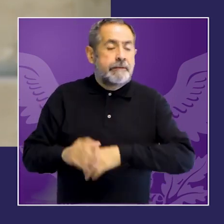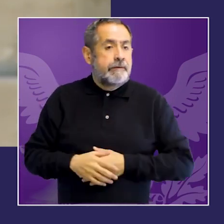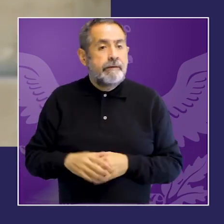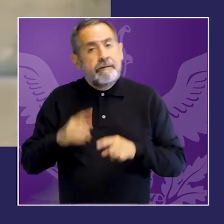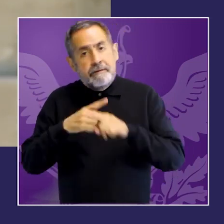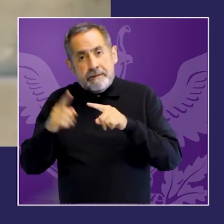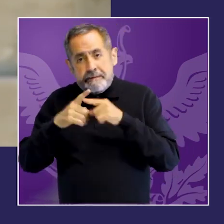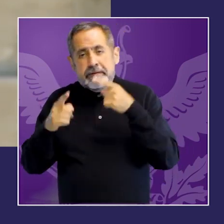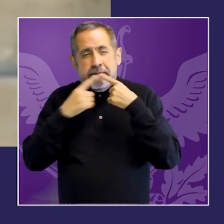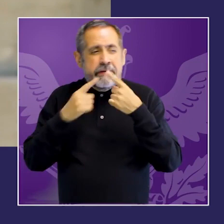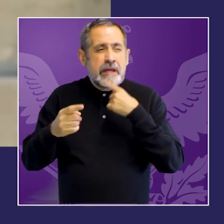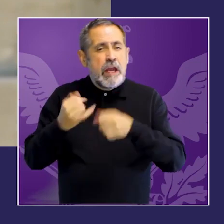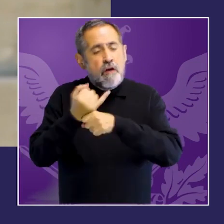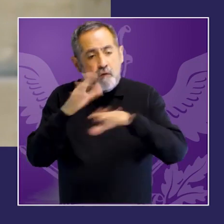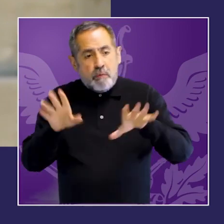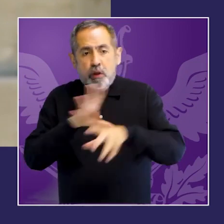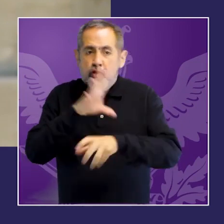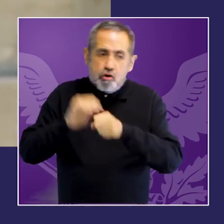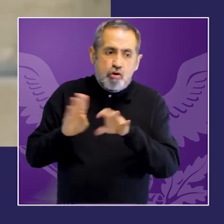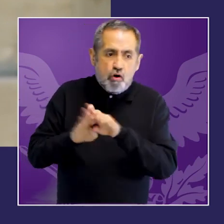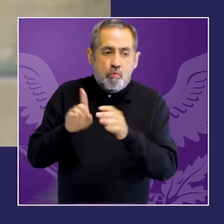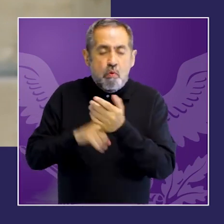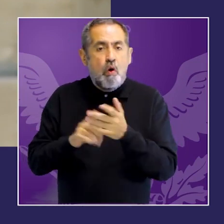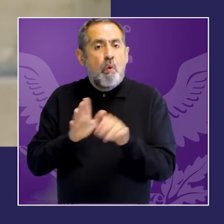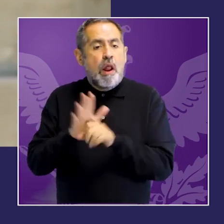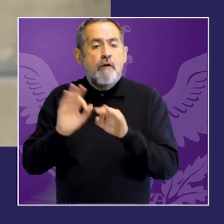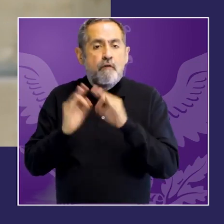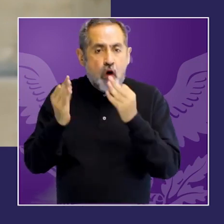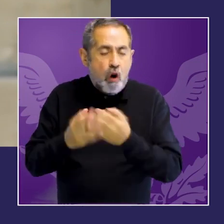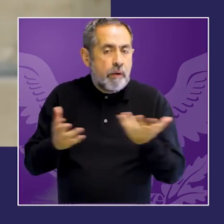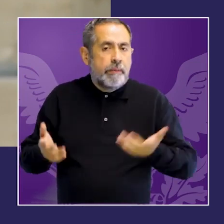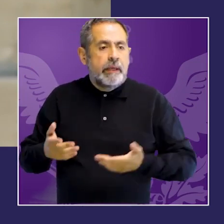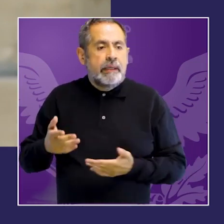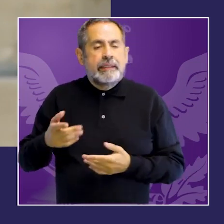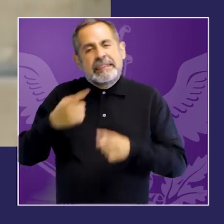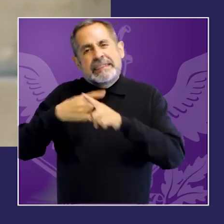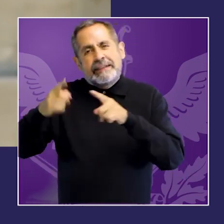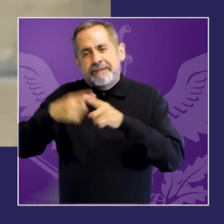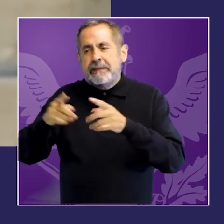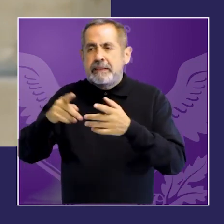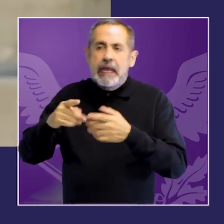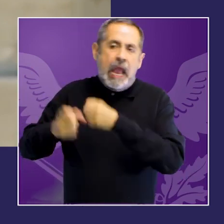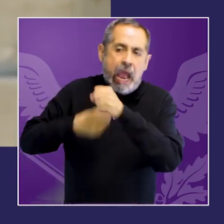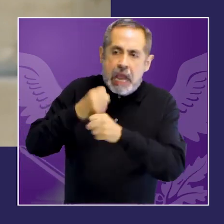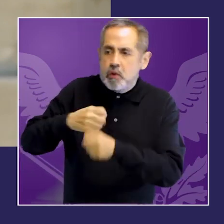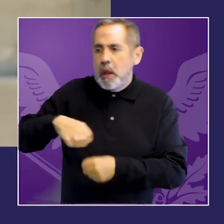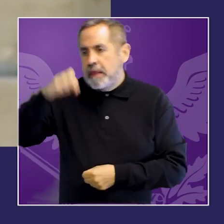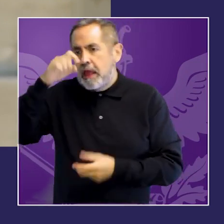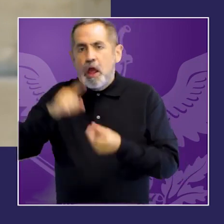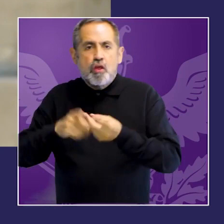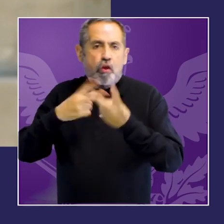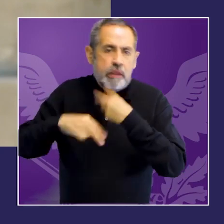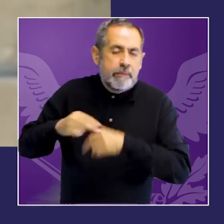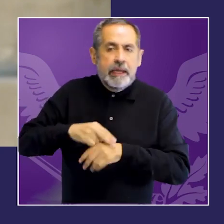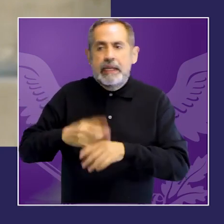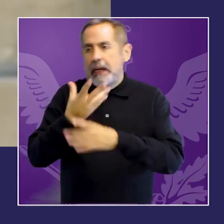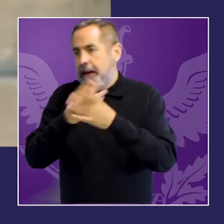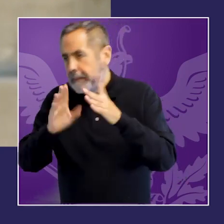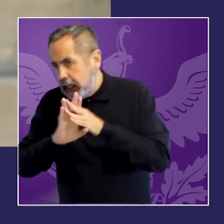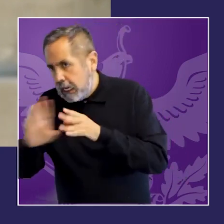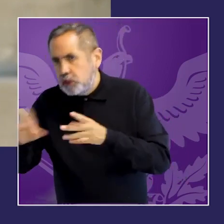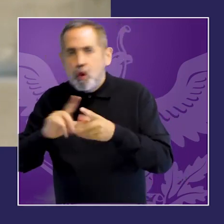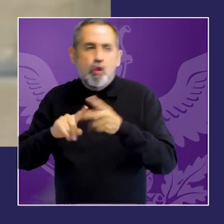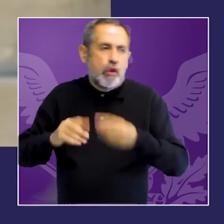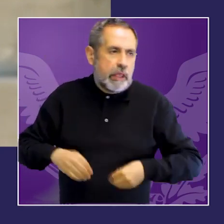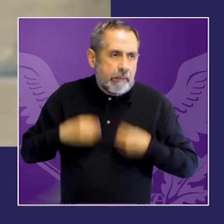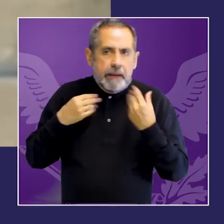relevantes al momento de analizar características individuales y estructurales de las víctimas. Estas características que